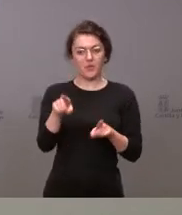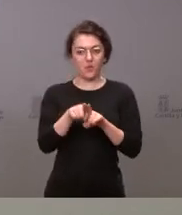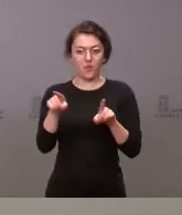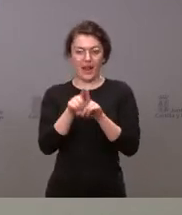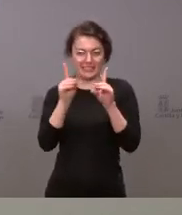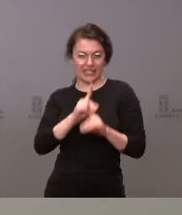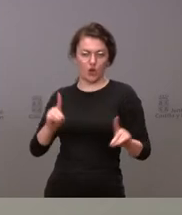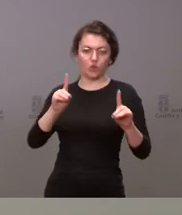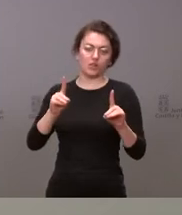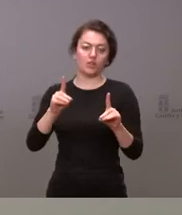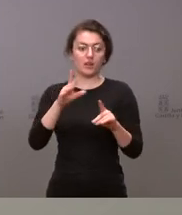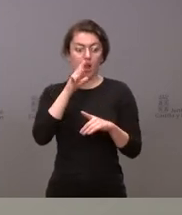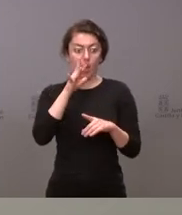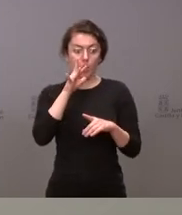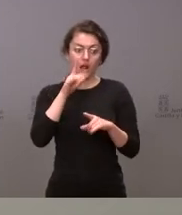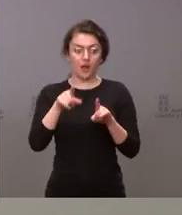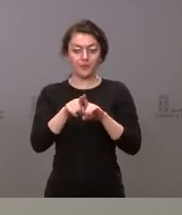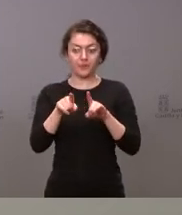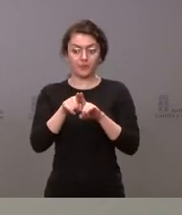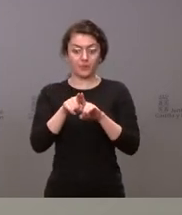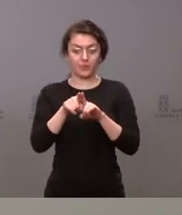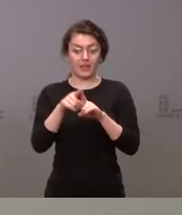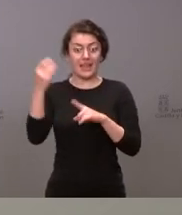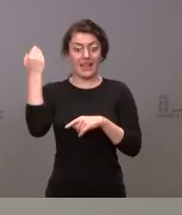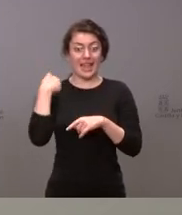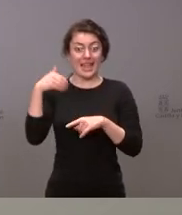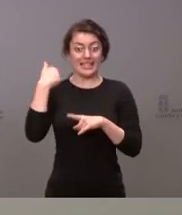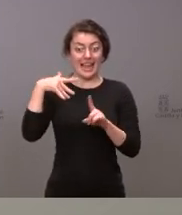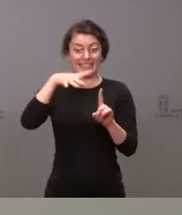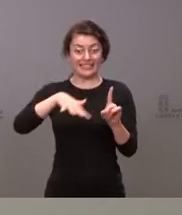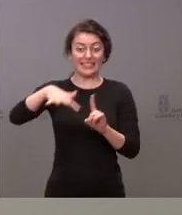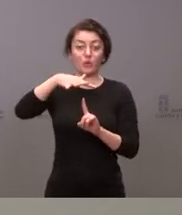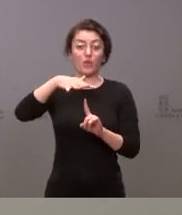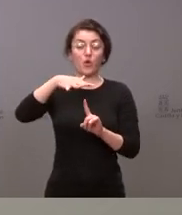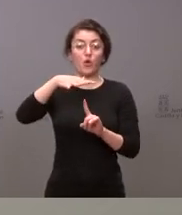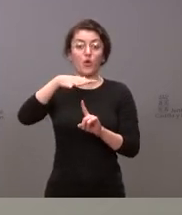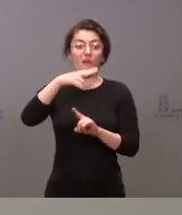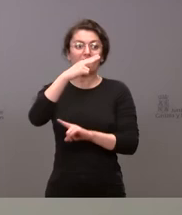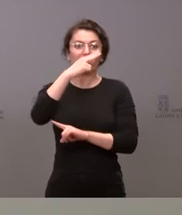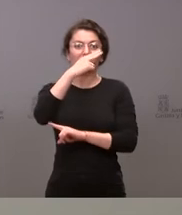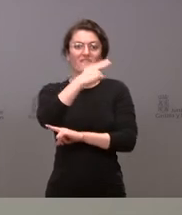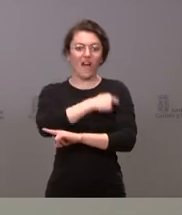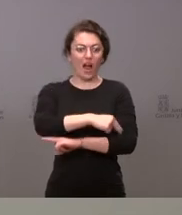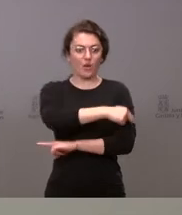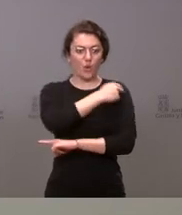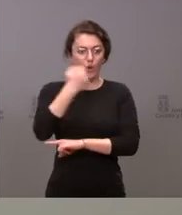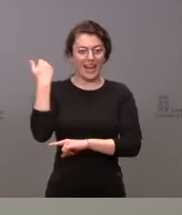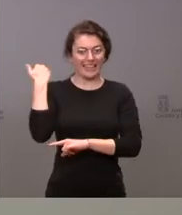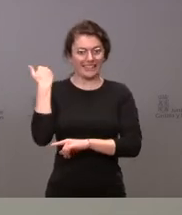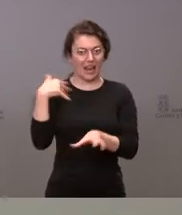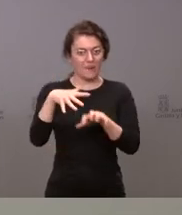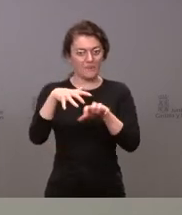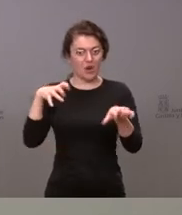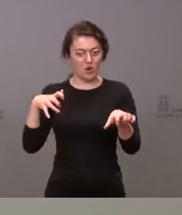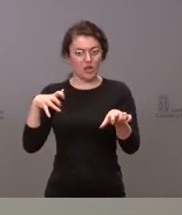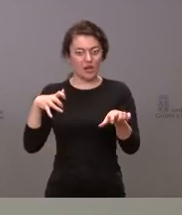pues en un contexto de alto nivel de vacunación y de la situación actual, pues está teniendo un menor impacto desde el punto de vista de los